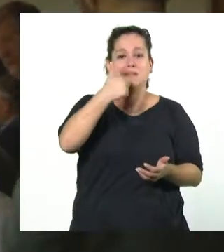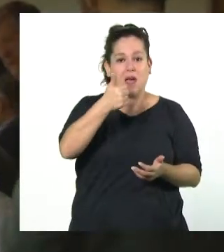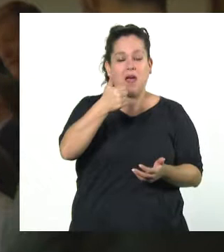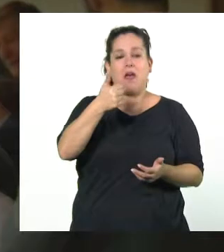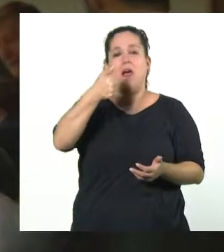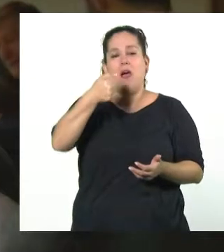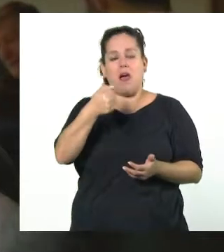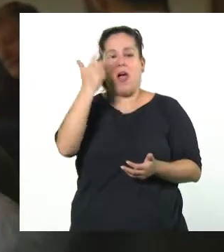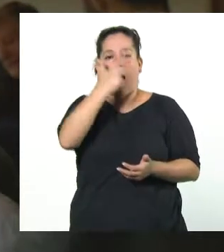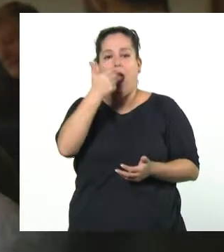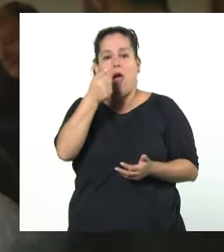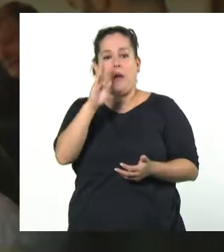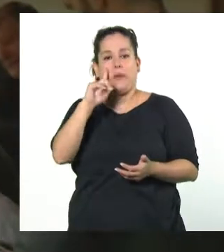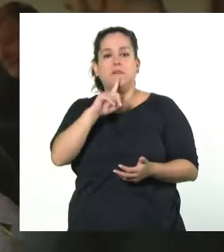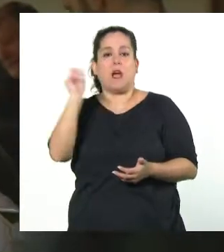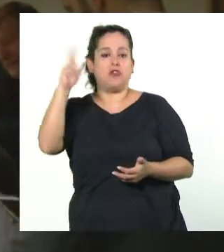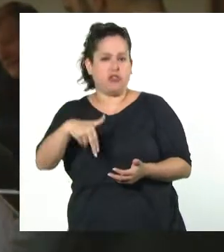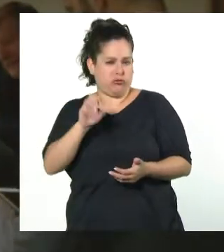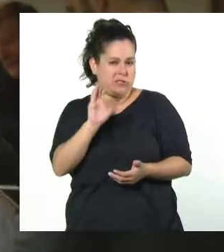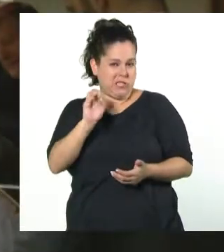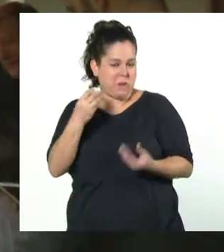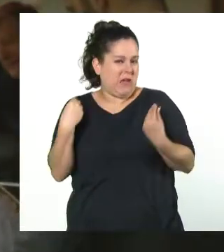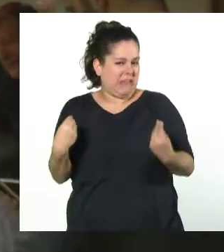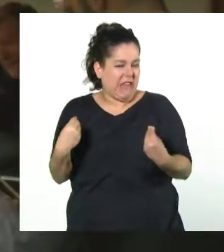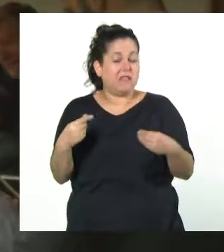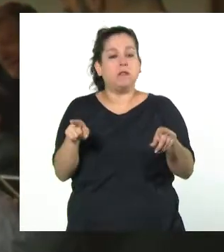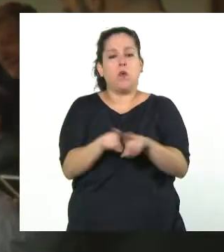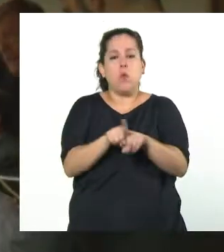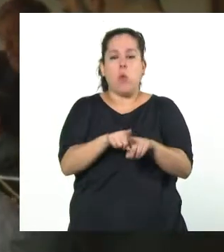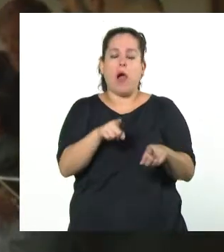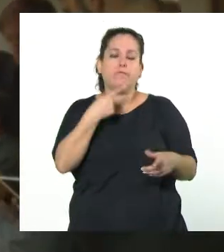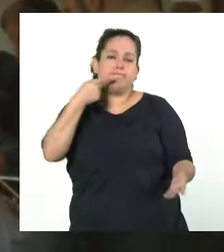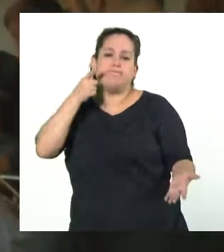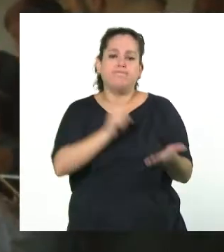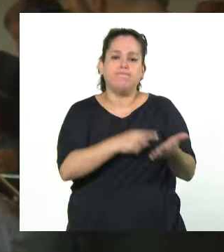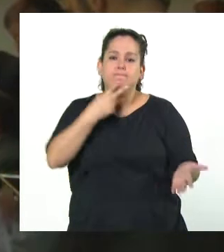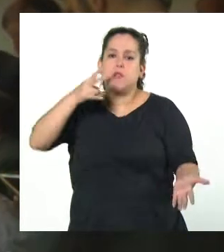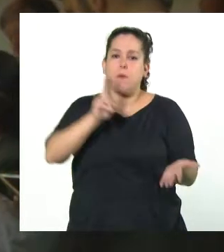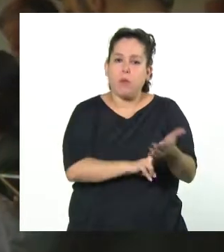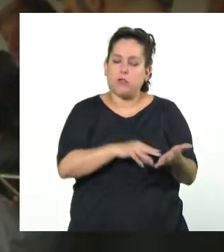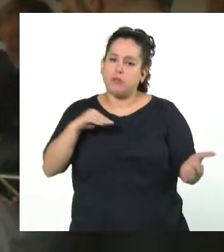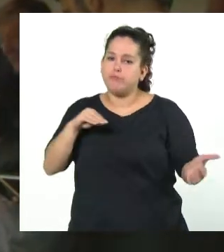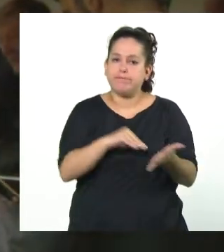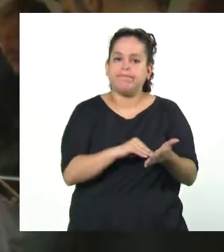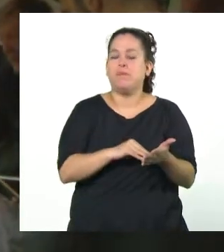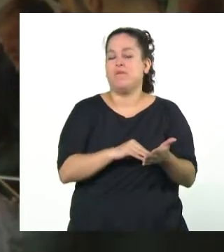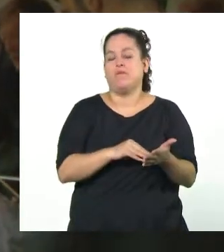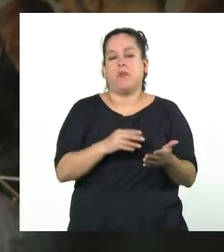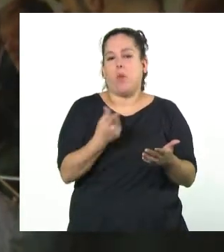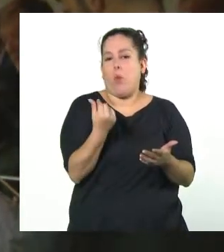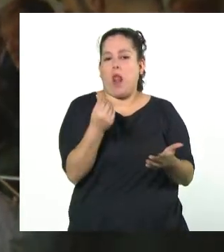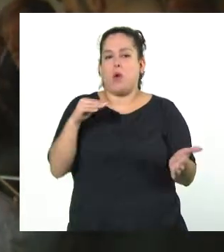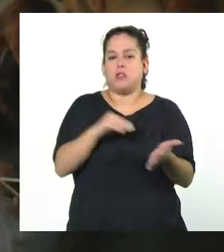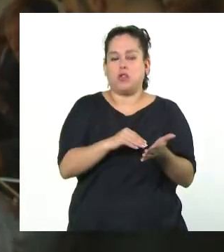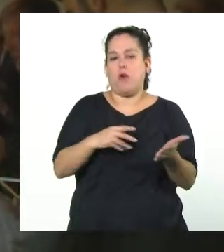evaluación fiscal no supere, la evaluación tomada como tal por el impuesto, que es la evaluación fiscal, no supere los